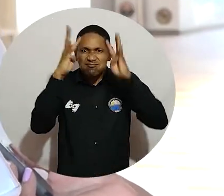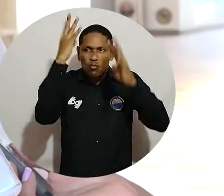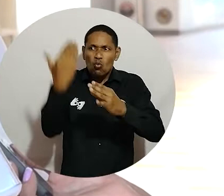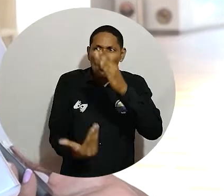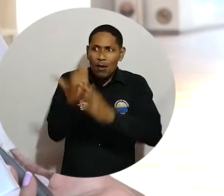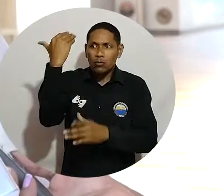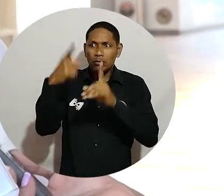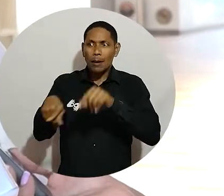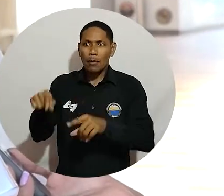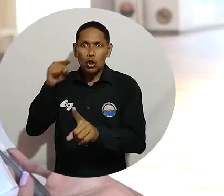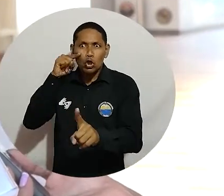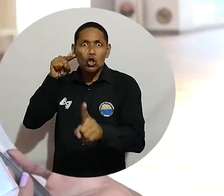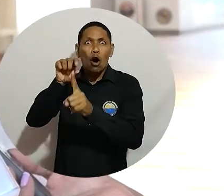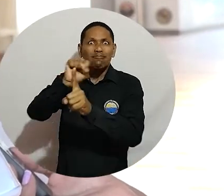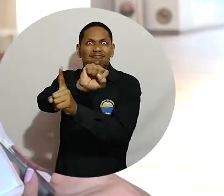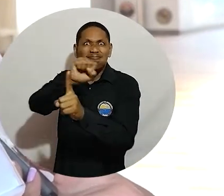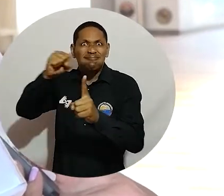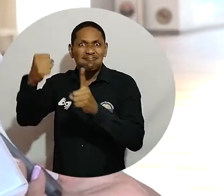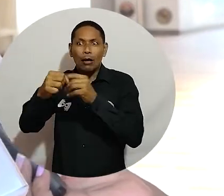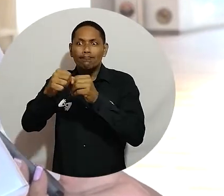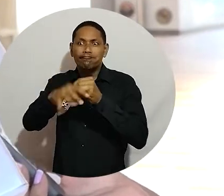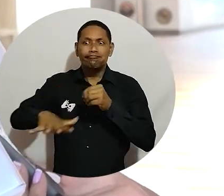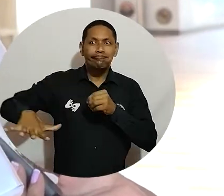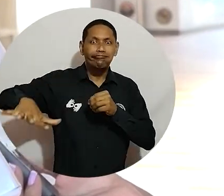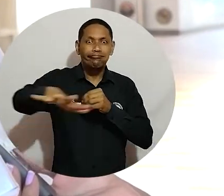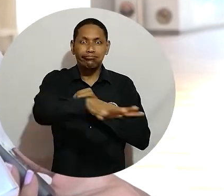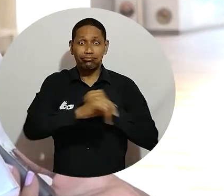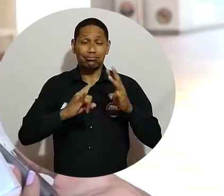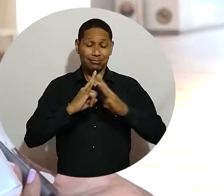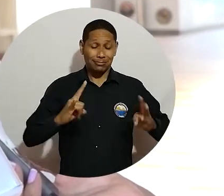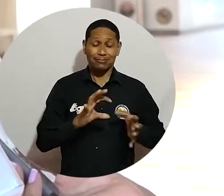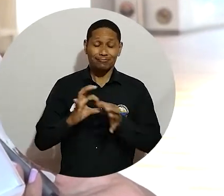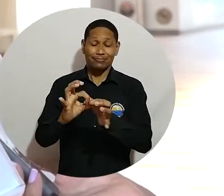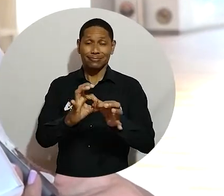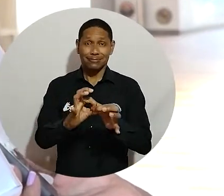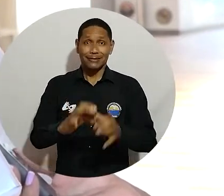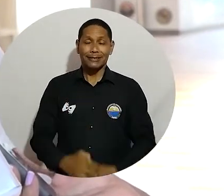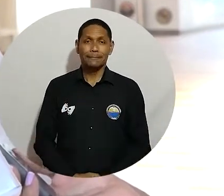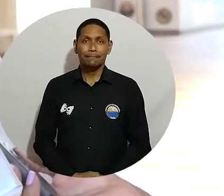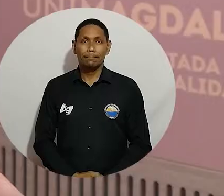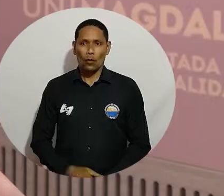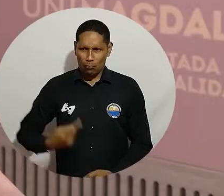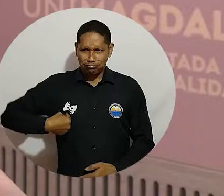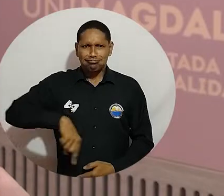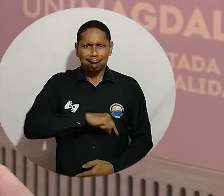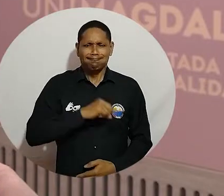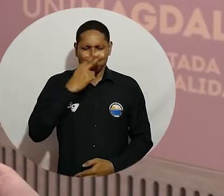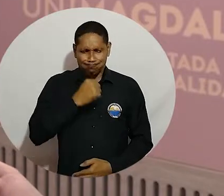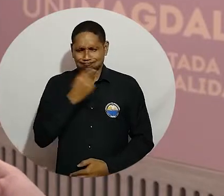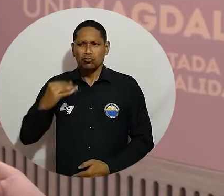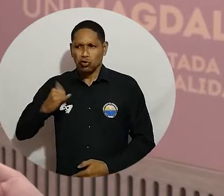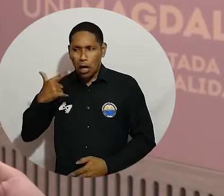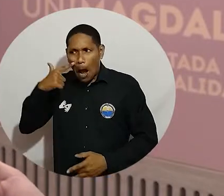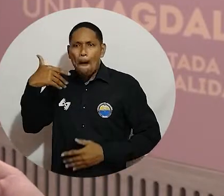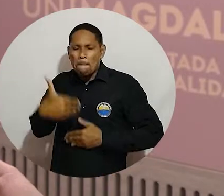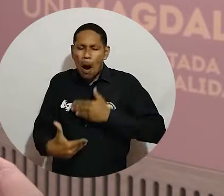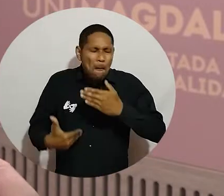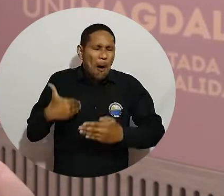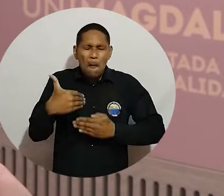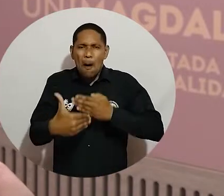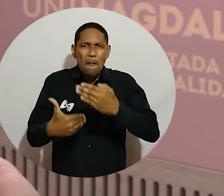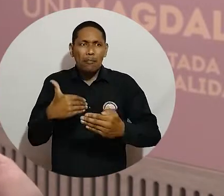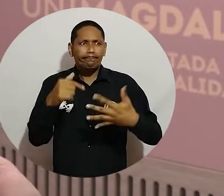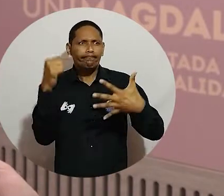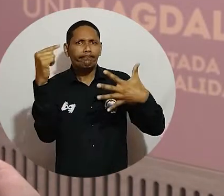ciencia, la tecnología, la innovación, pero también desde la proyección social y la extensión que estamos haciendo en Universidad del Magdalena. Estamos con todo el compromiso de poder